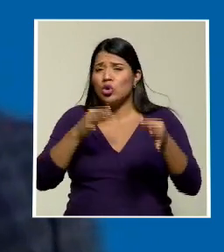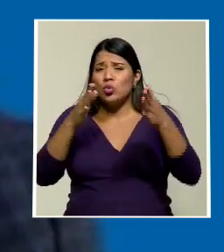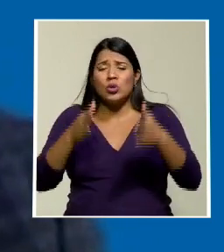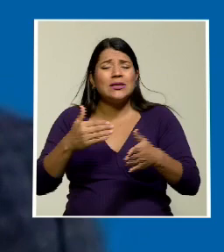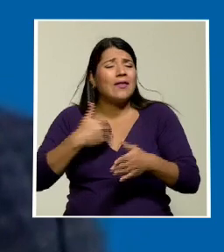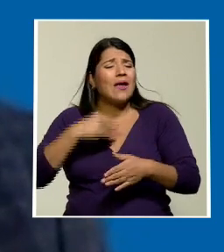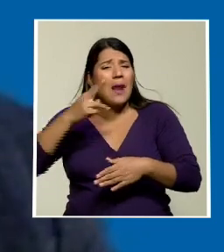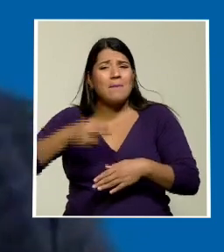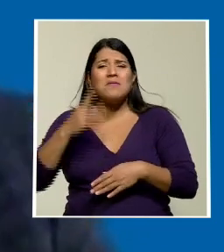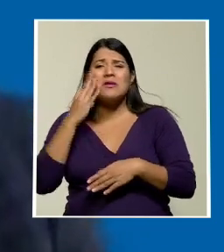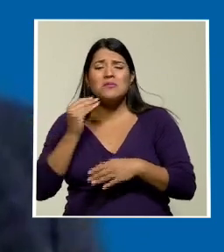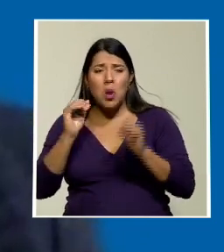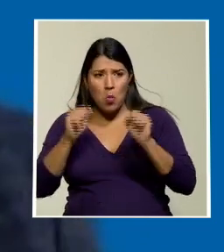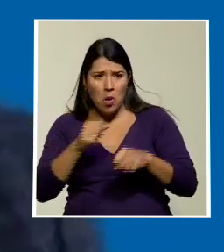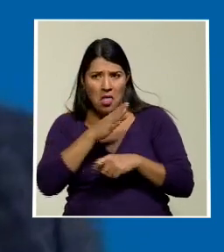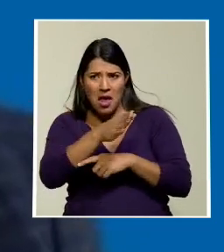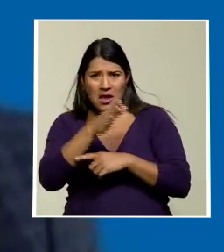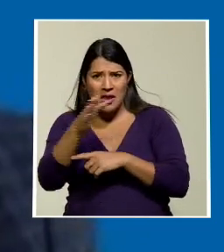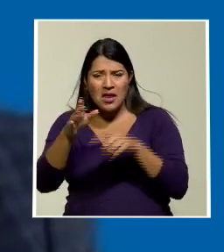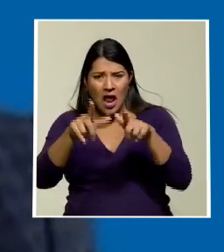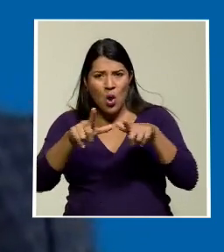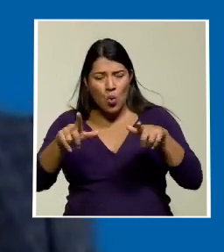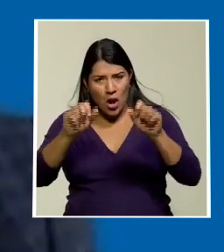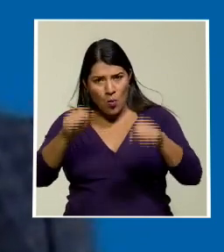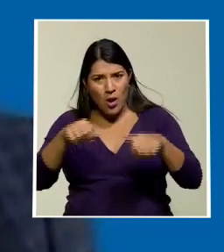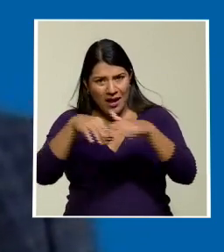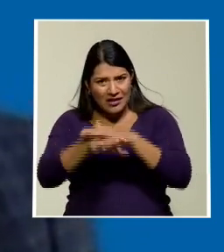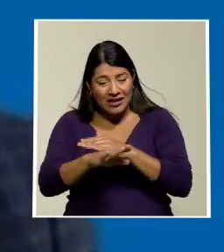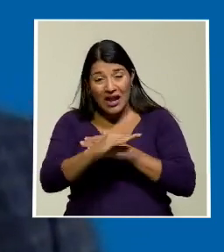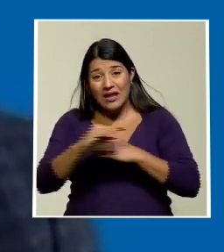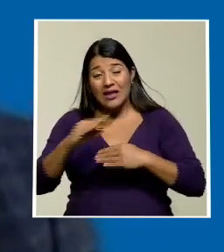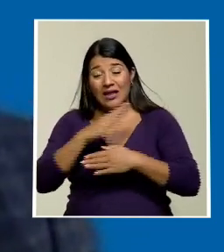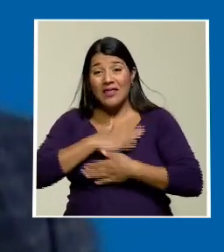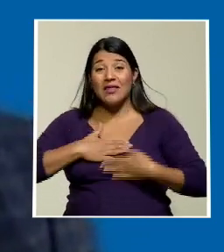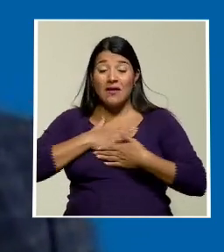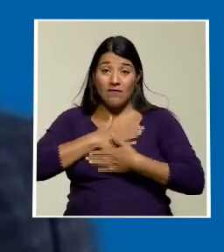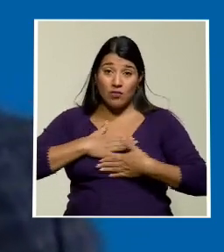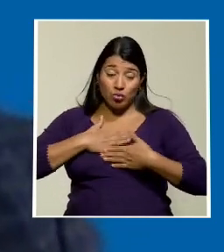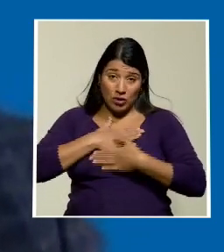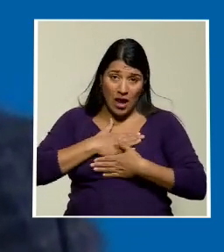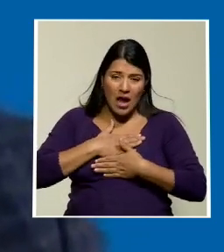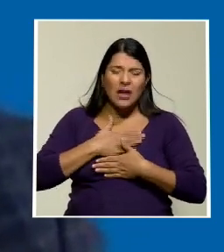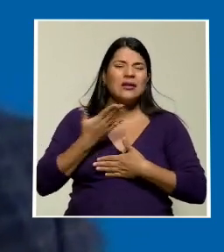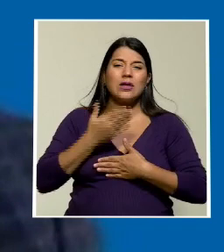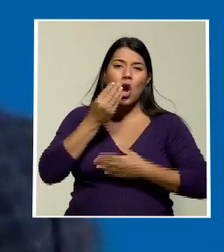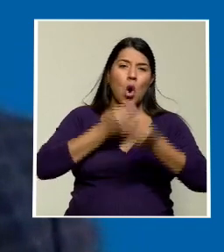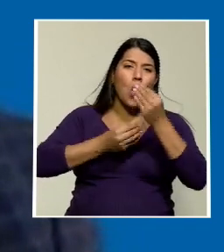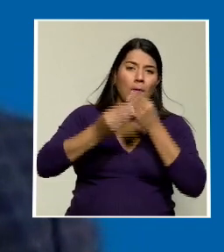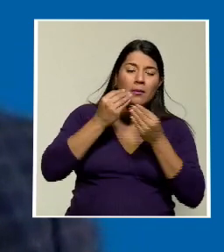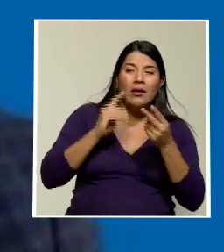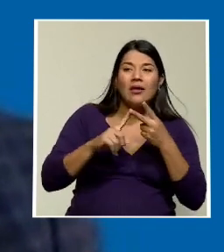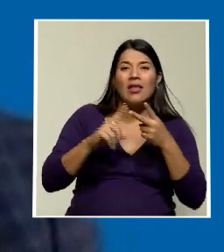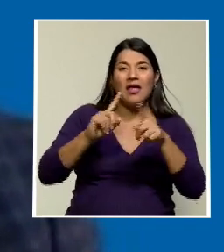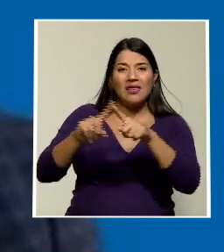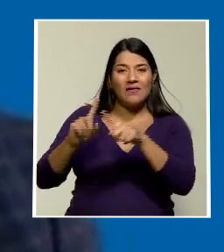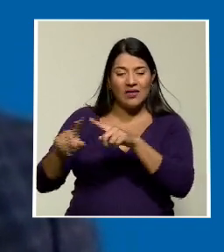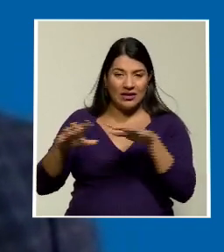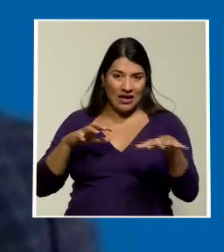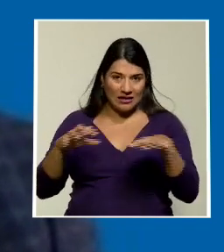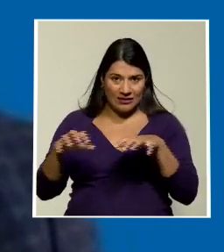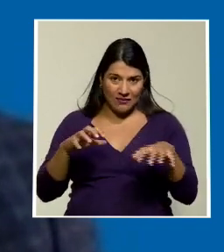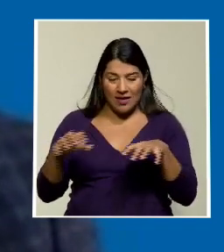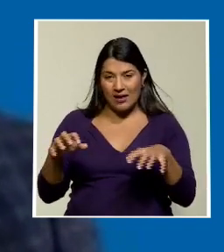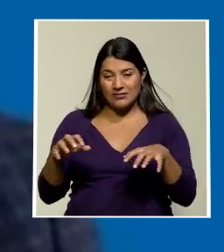les permitan ingresar y disfrutar tanto de las comidas como de las diferentes actividades que